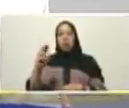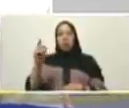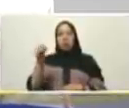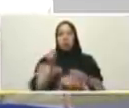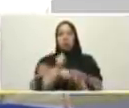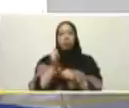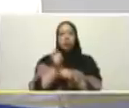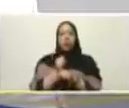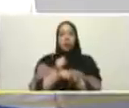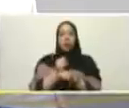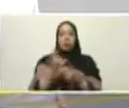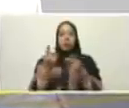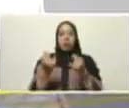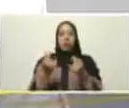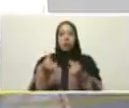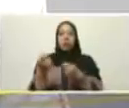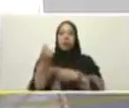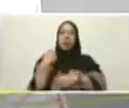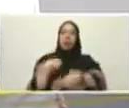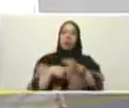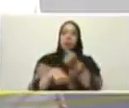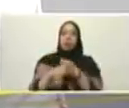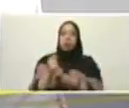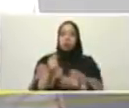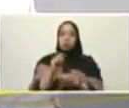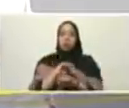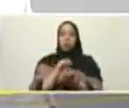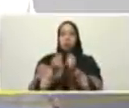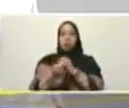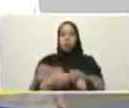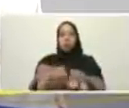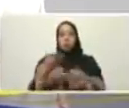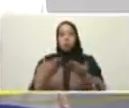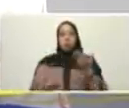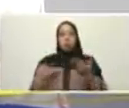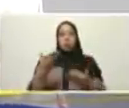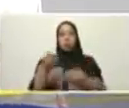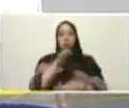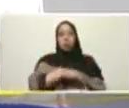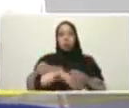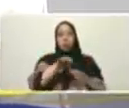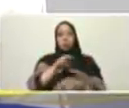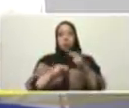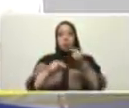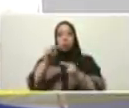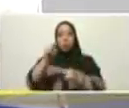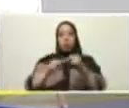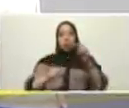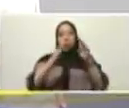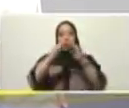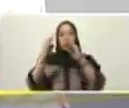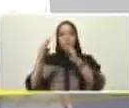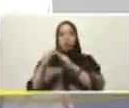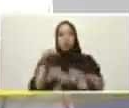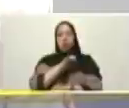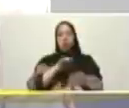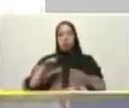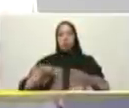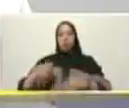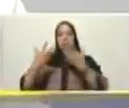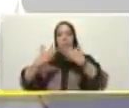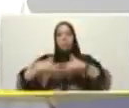del petro como el mecanismo de intercambio de valor que ha hecho sustentable y sostenible la construcción de grandes urbanismos con empresas privadas